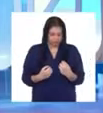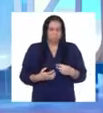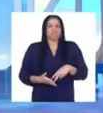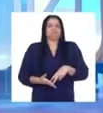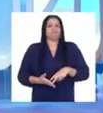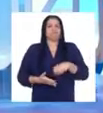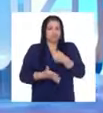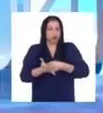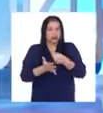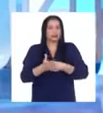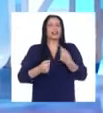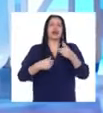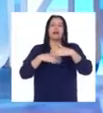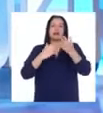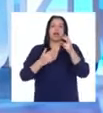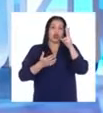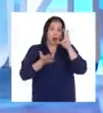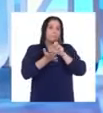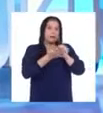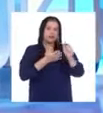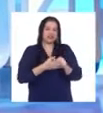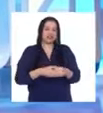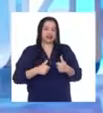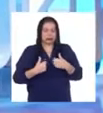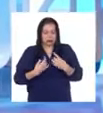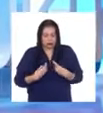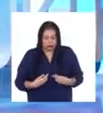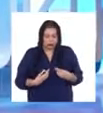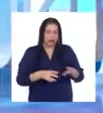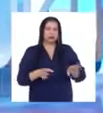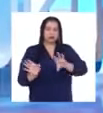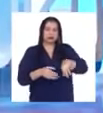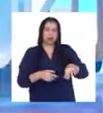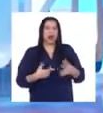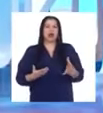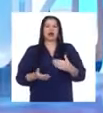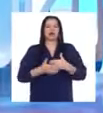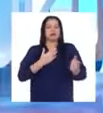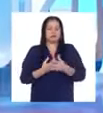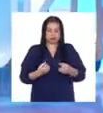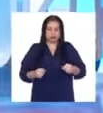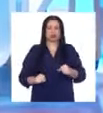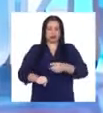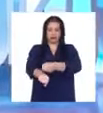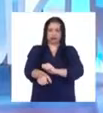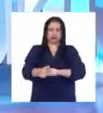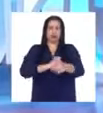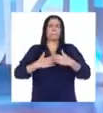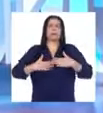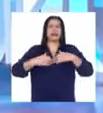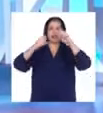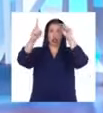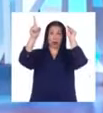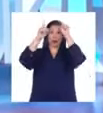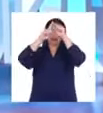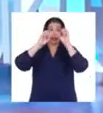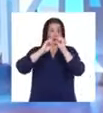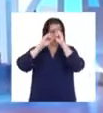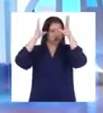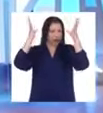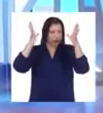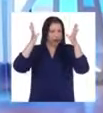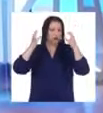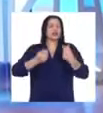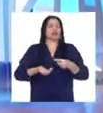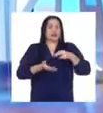Así que después de los dos meses volví a entrenar con mis objetivos y mis metas claras y con miras para los Juegos